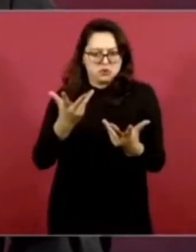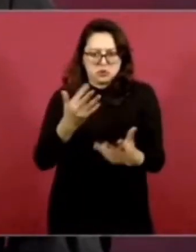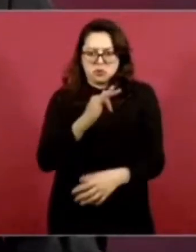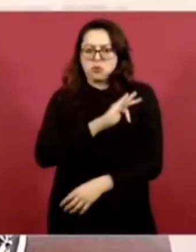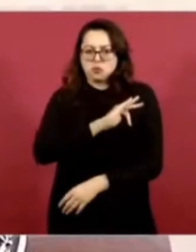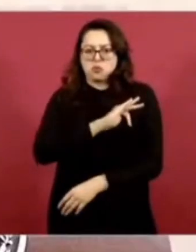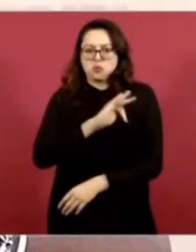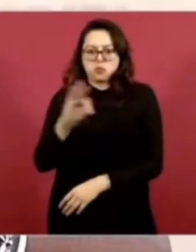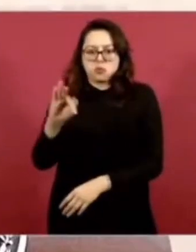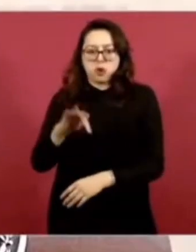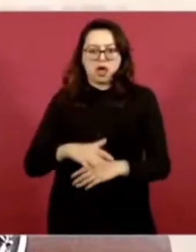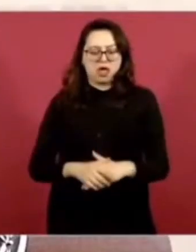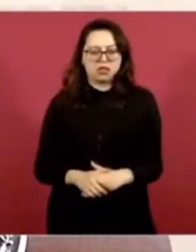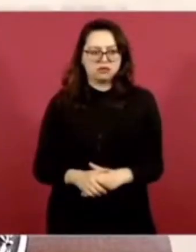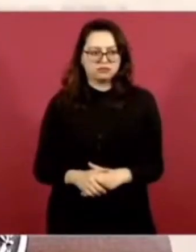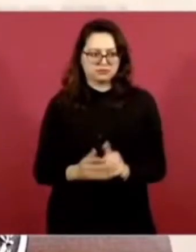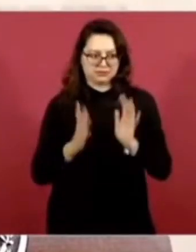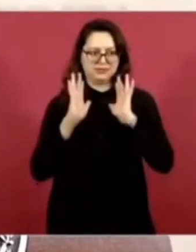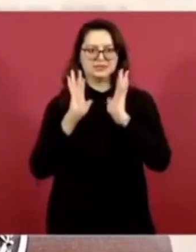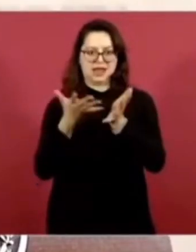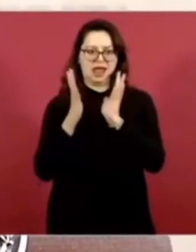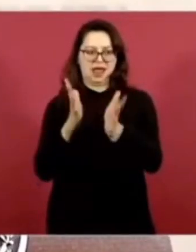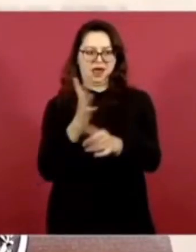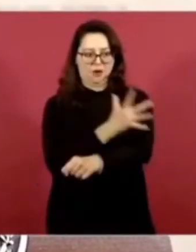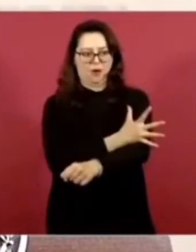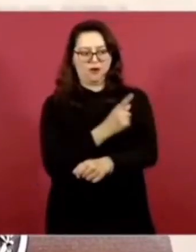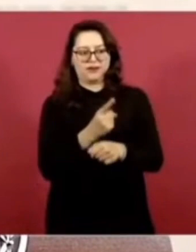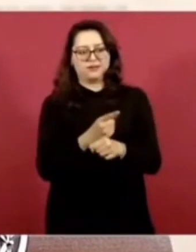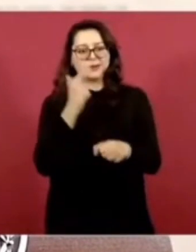Lo que estaba mal antes